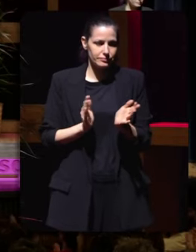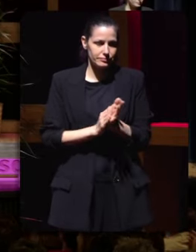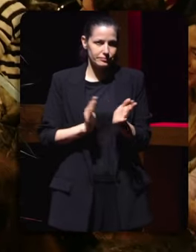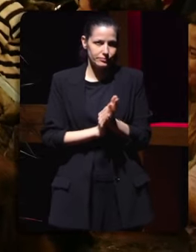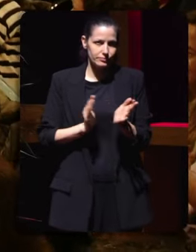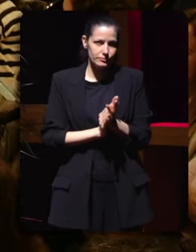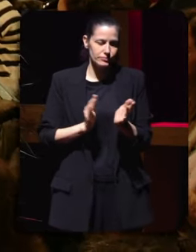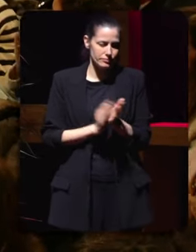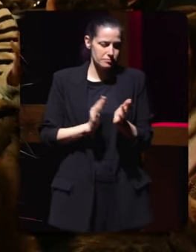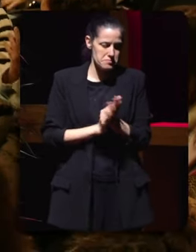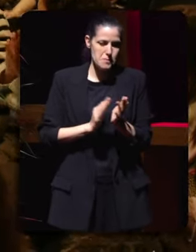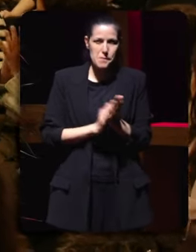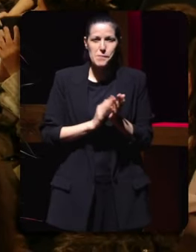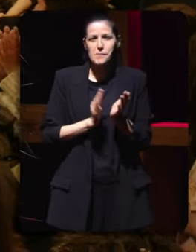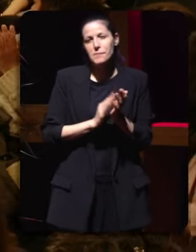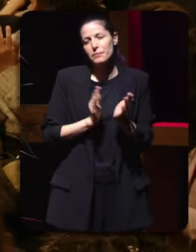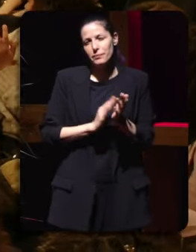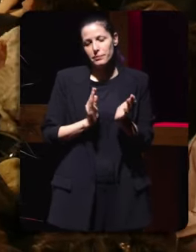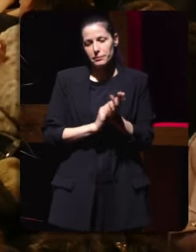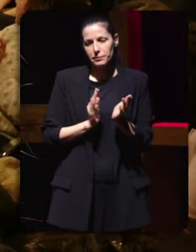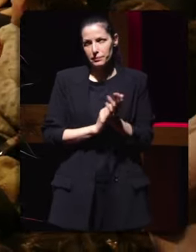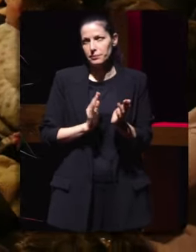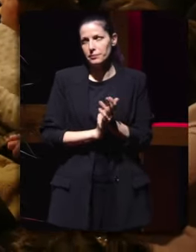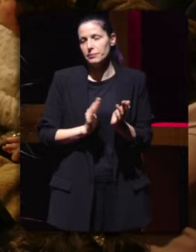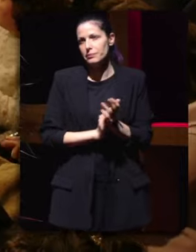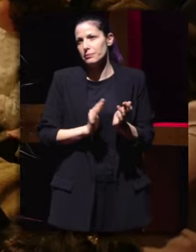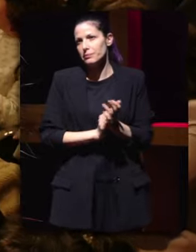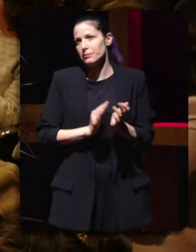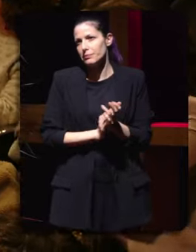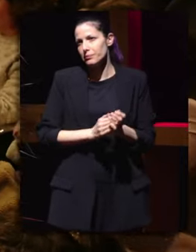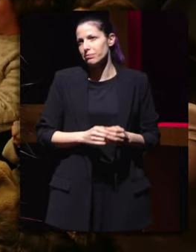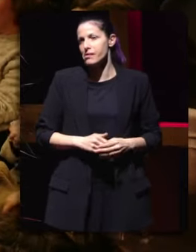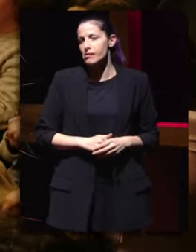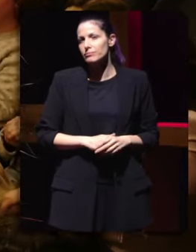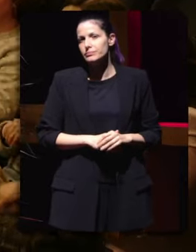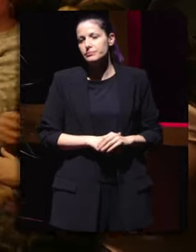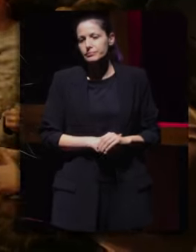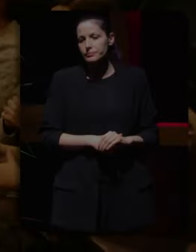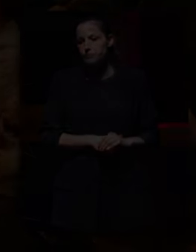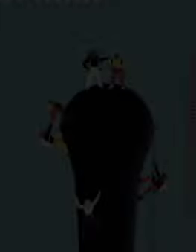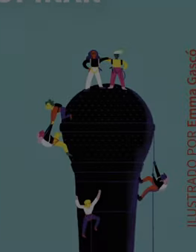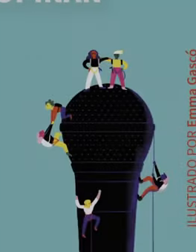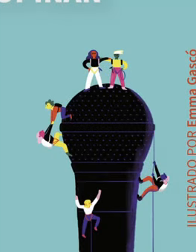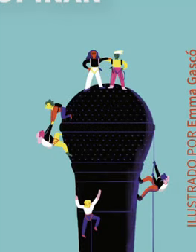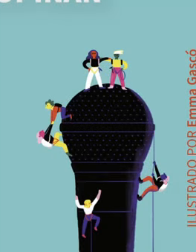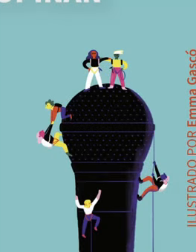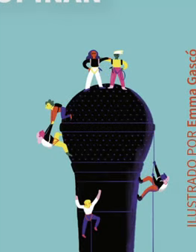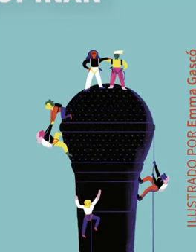moitas gracias aplausos aplausos aplausos aplausos